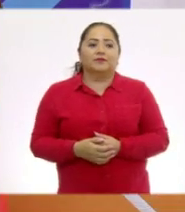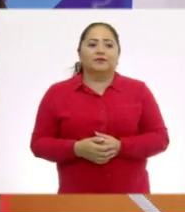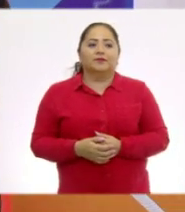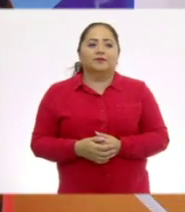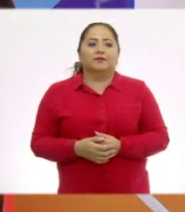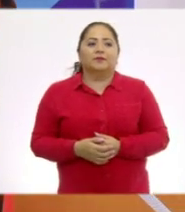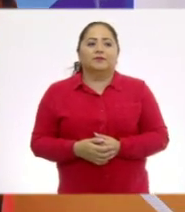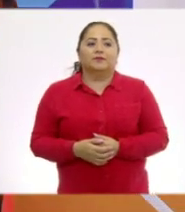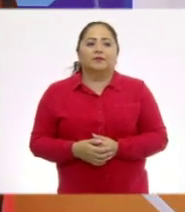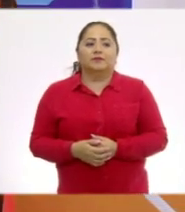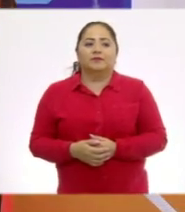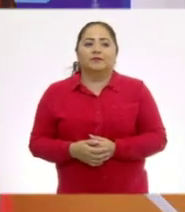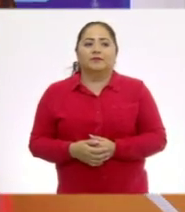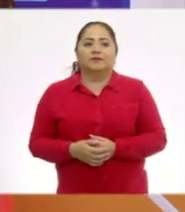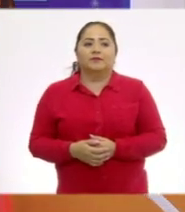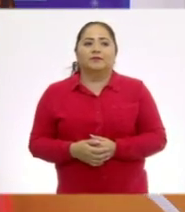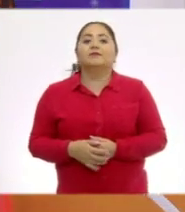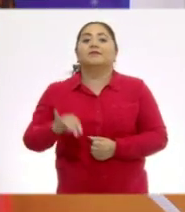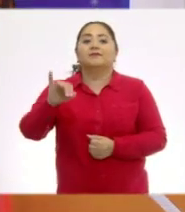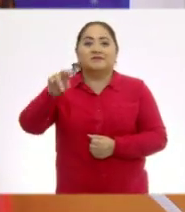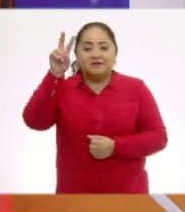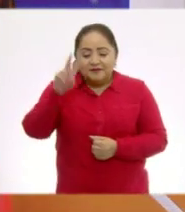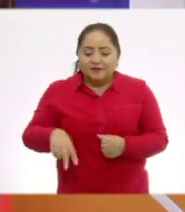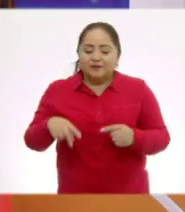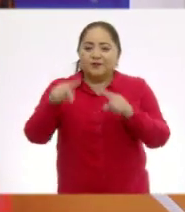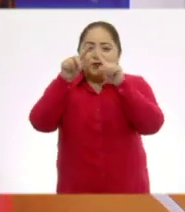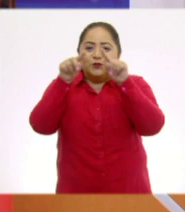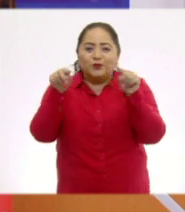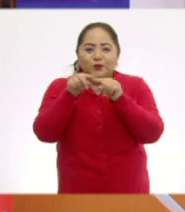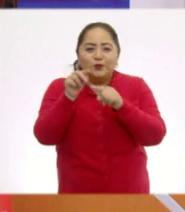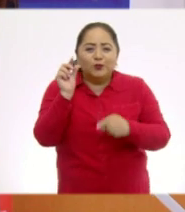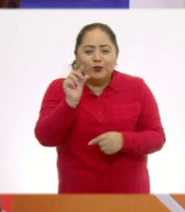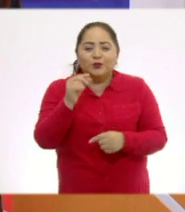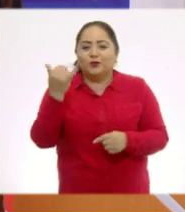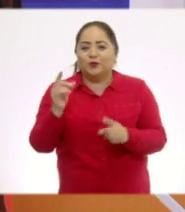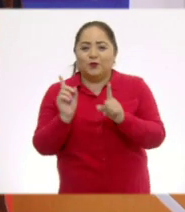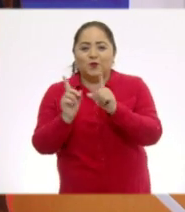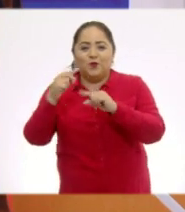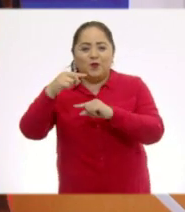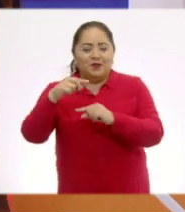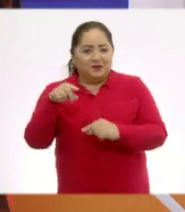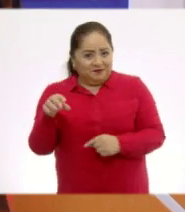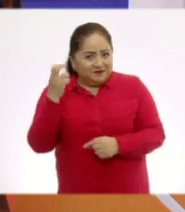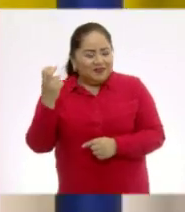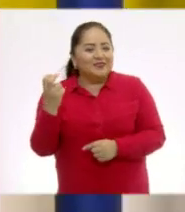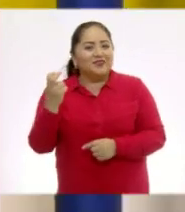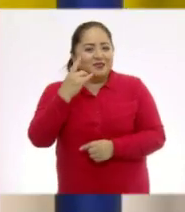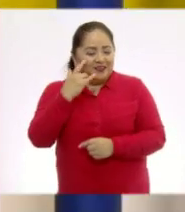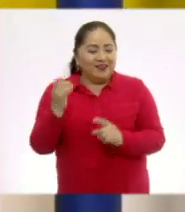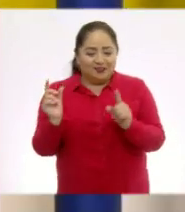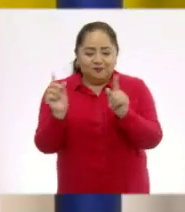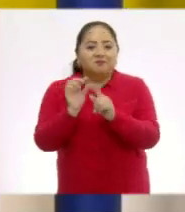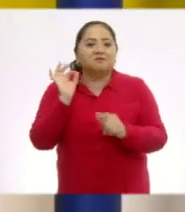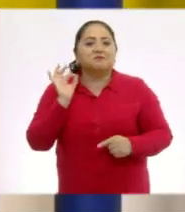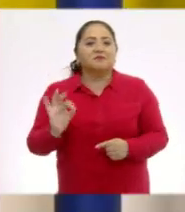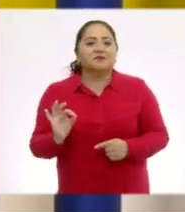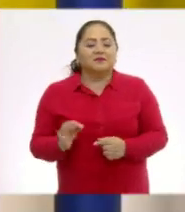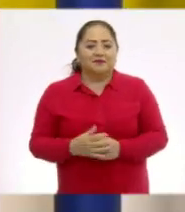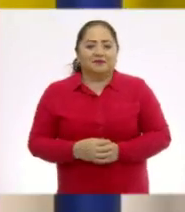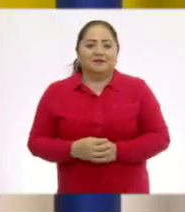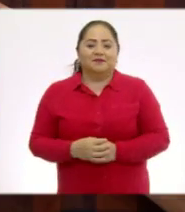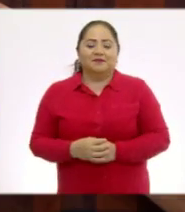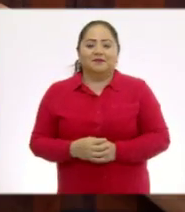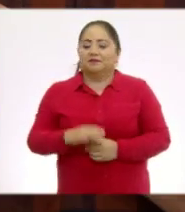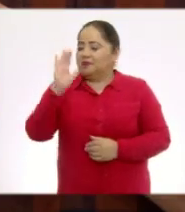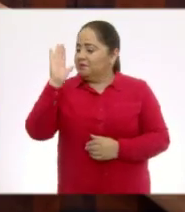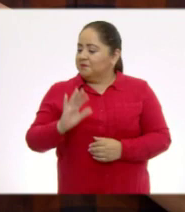y el cuadrado. Vamos a ver. ¡Ay, cierto! Aquí está la figura misteriosa. Miren, se la vemos así y